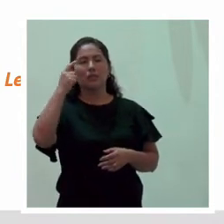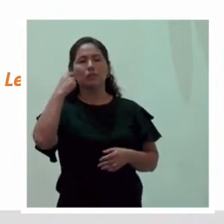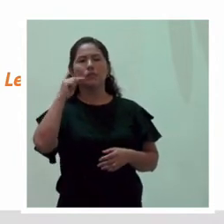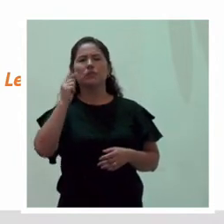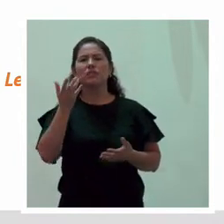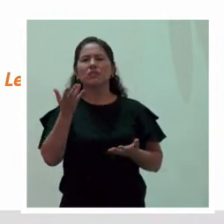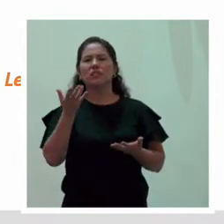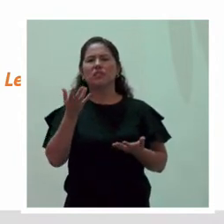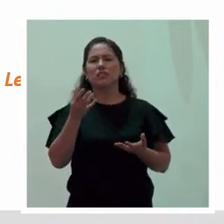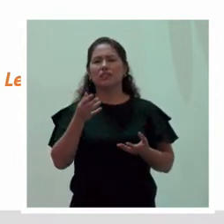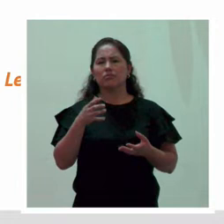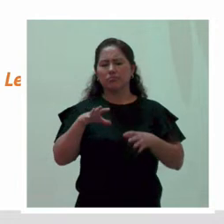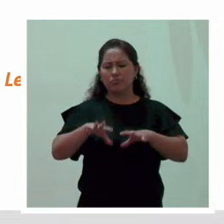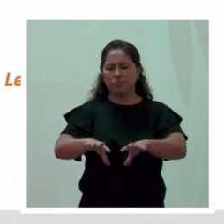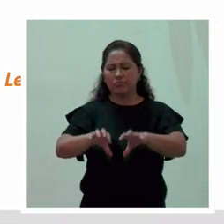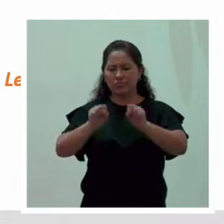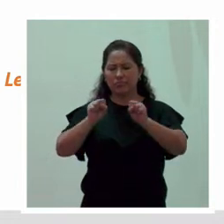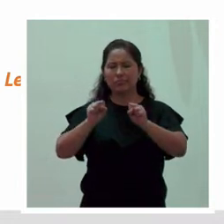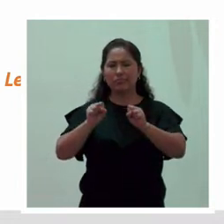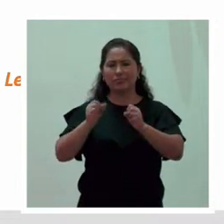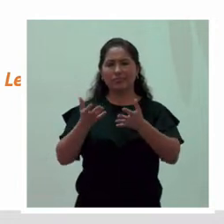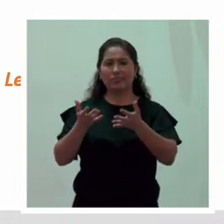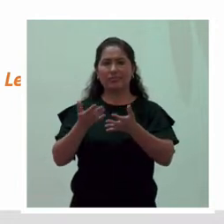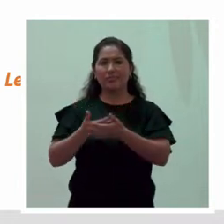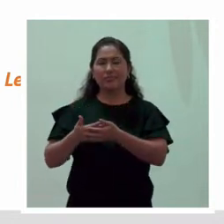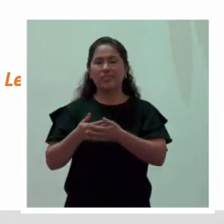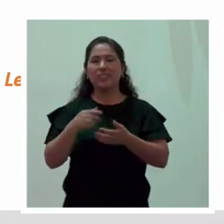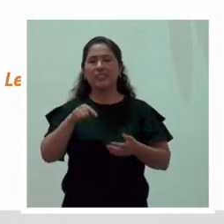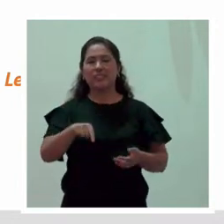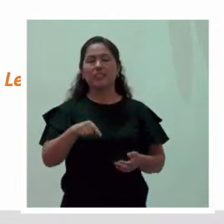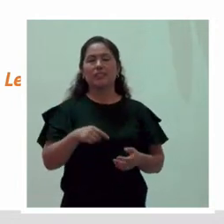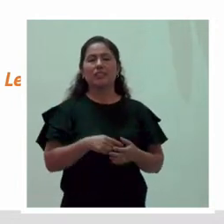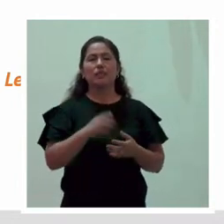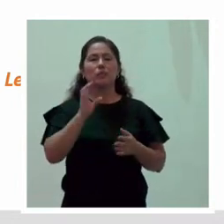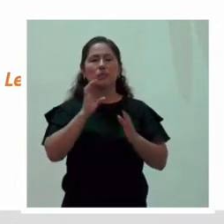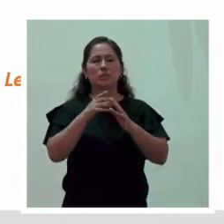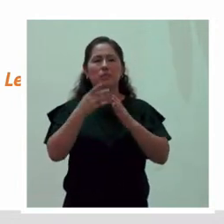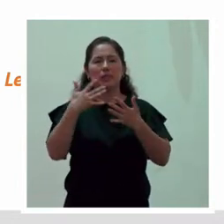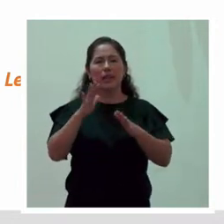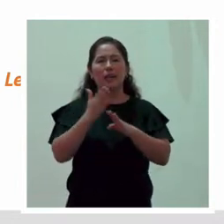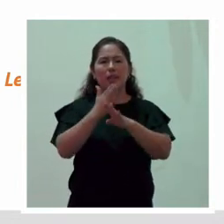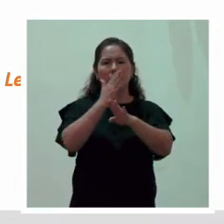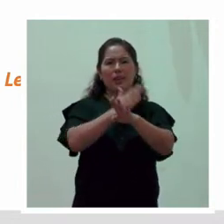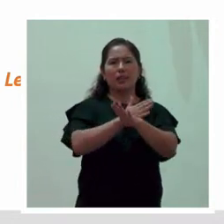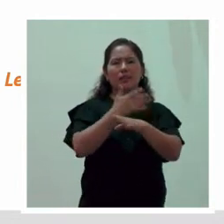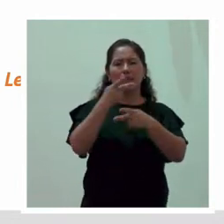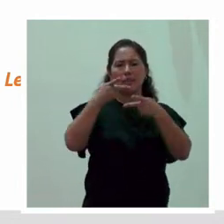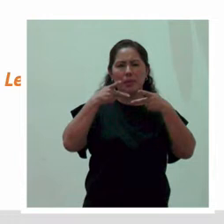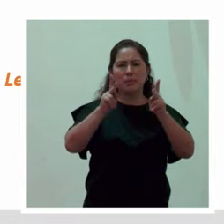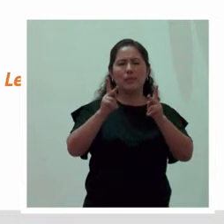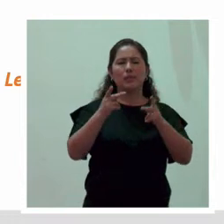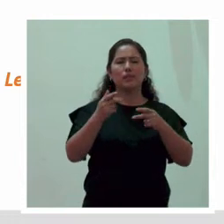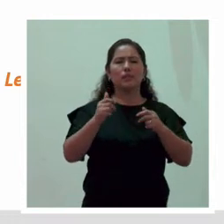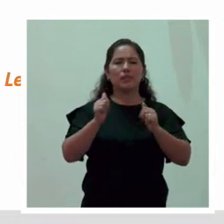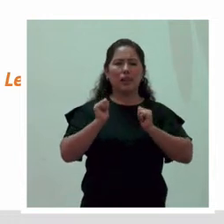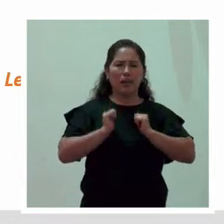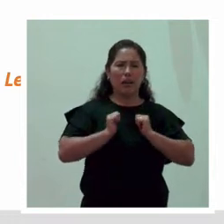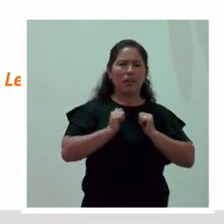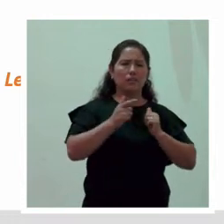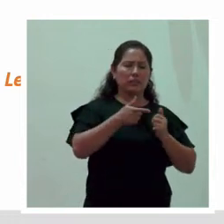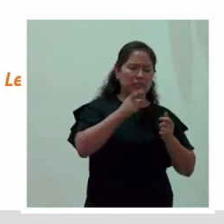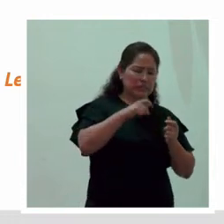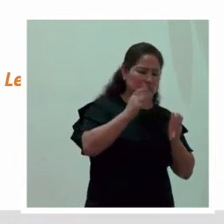Hemos señalado, al principio, como primer punto, el permiso por descanso, ¿no? O el descanso por